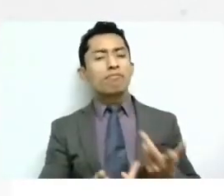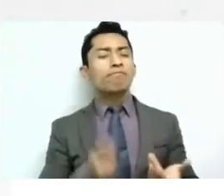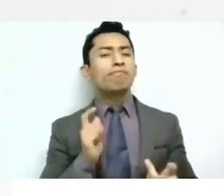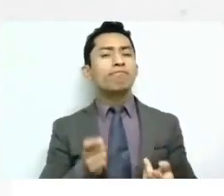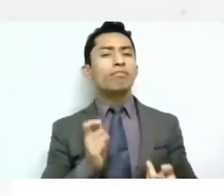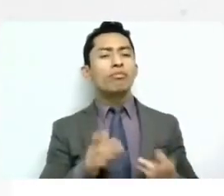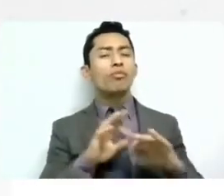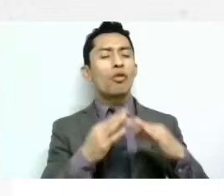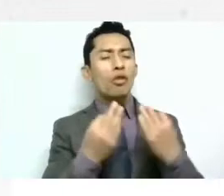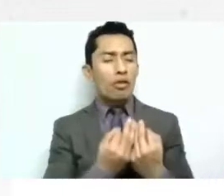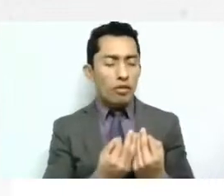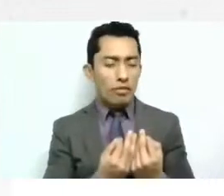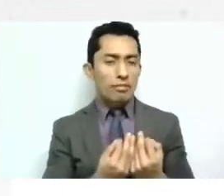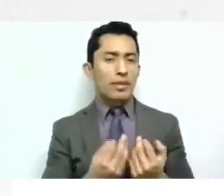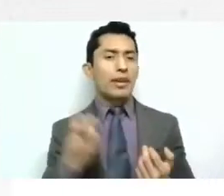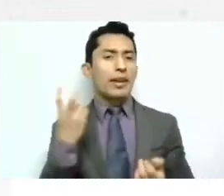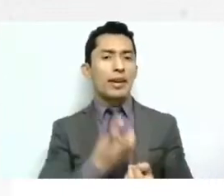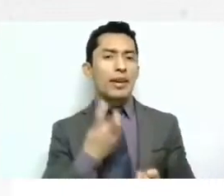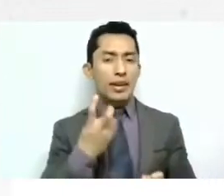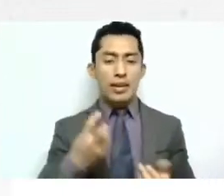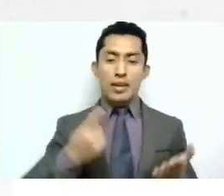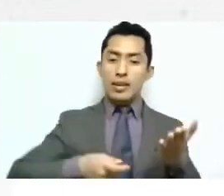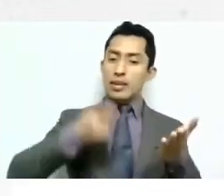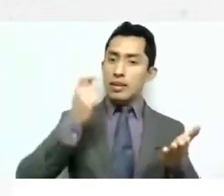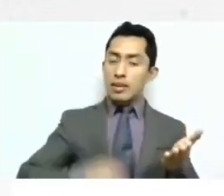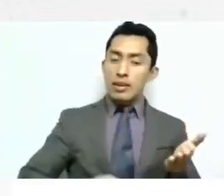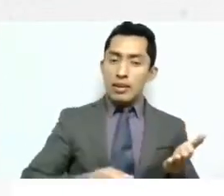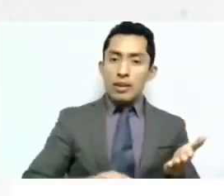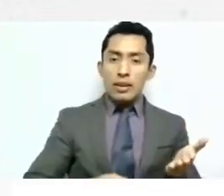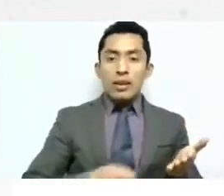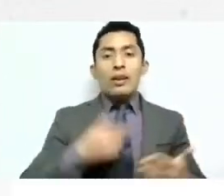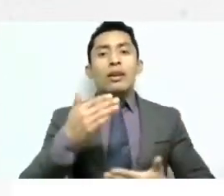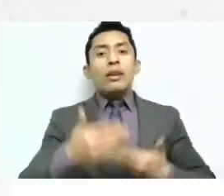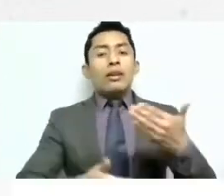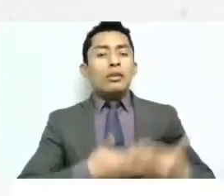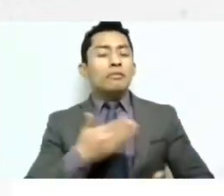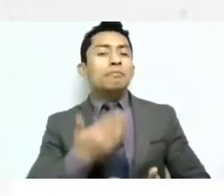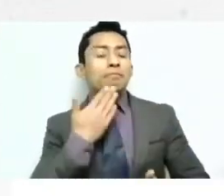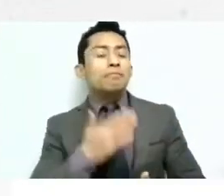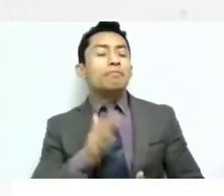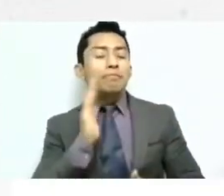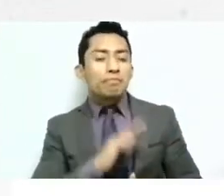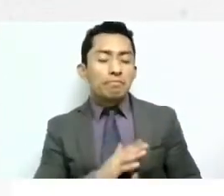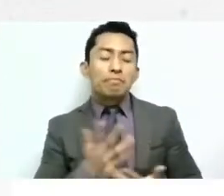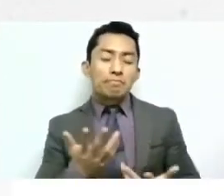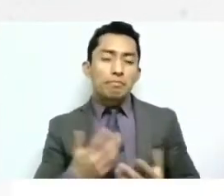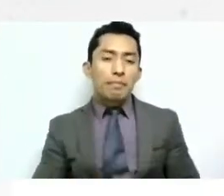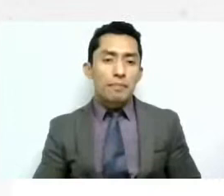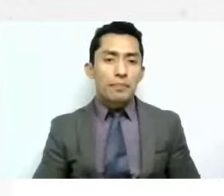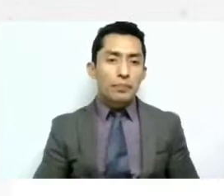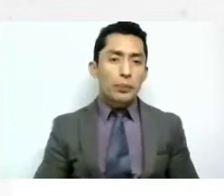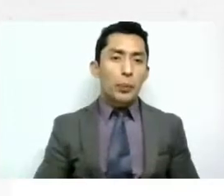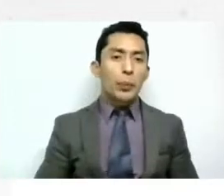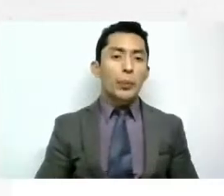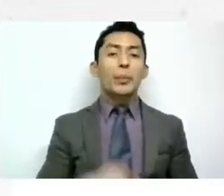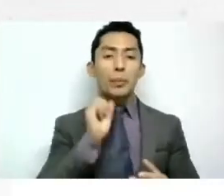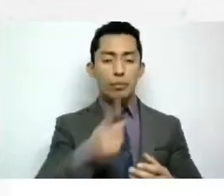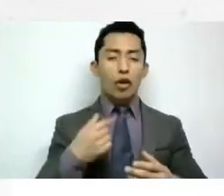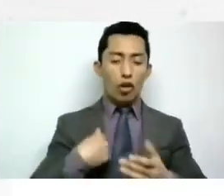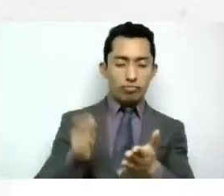lo que es una sentencia pero igual también yo aquí en mis anotaciones